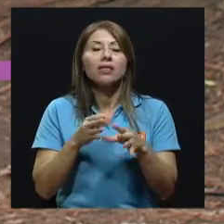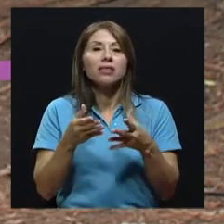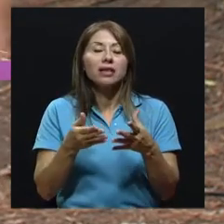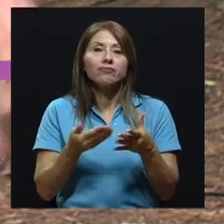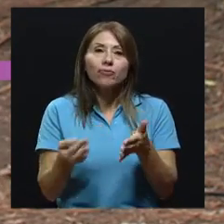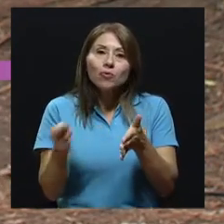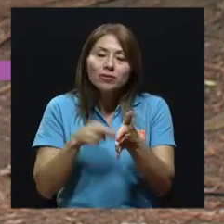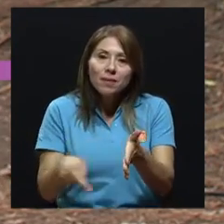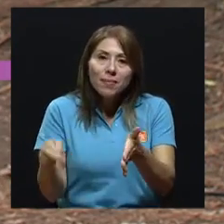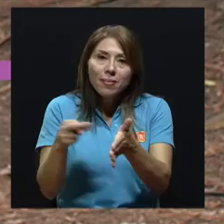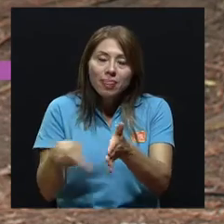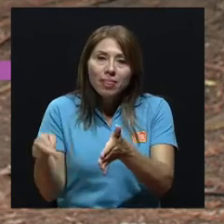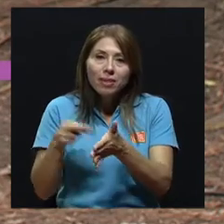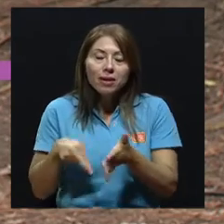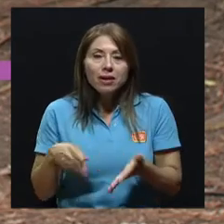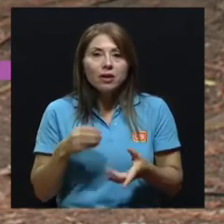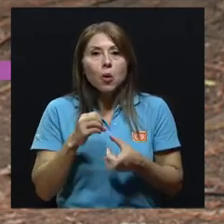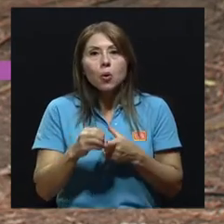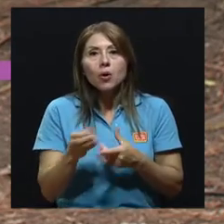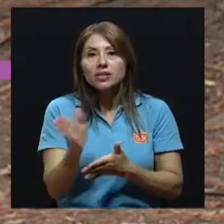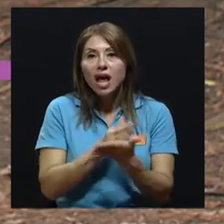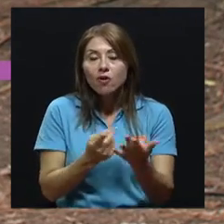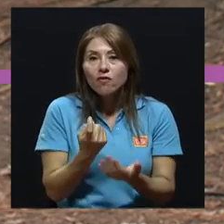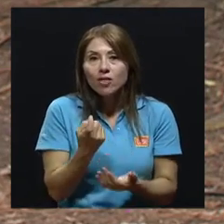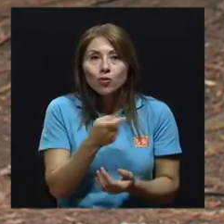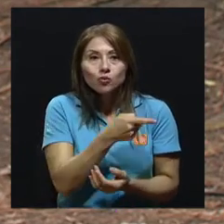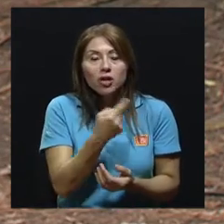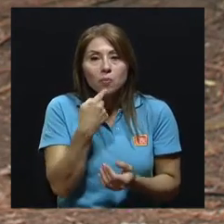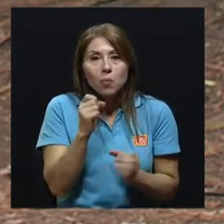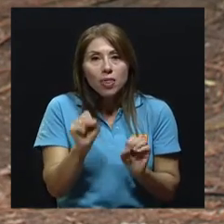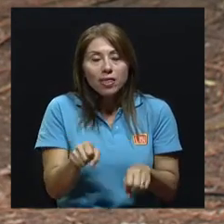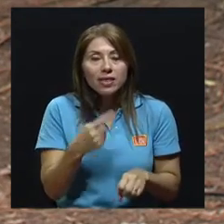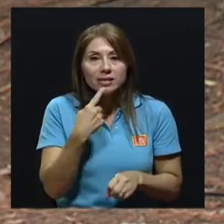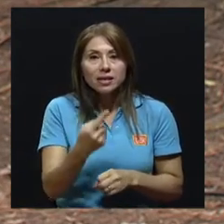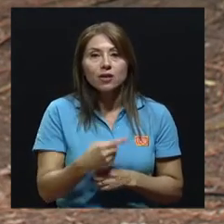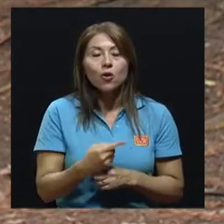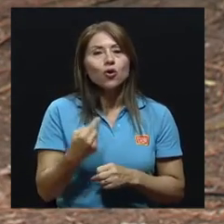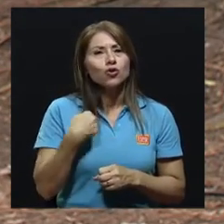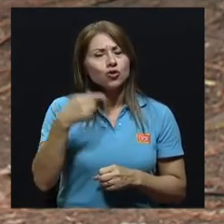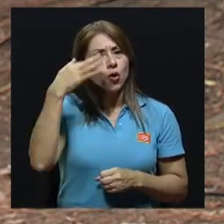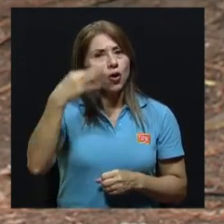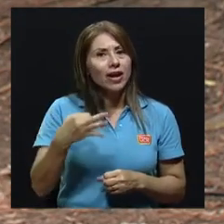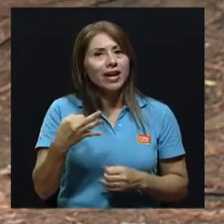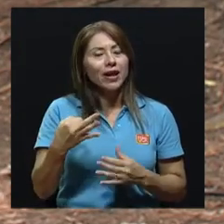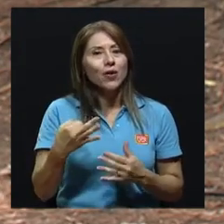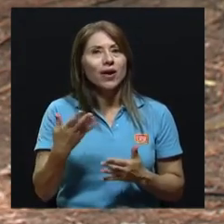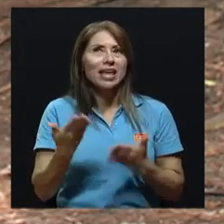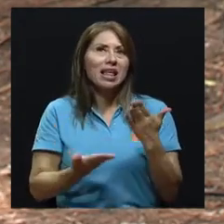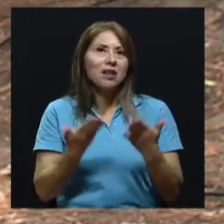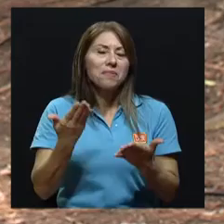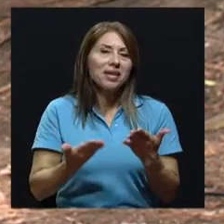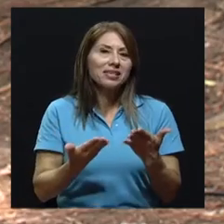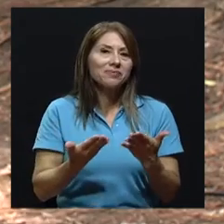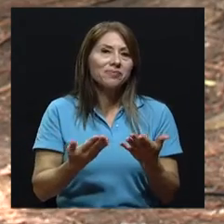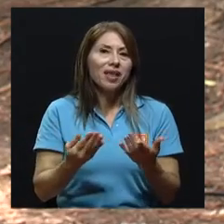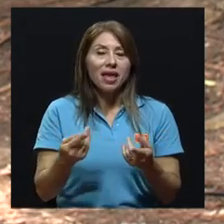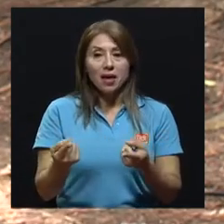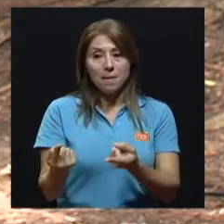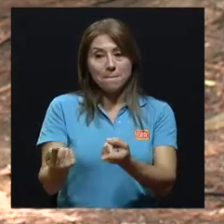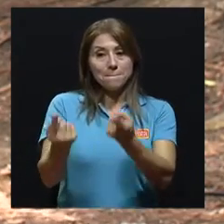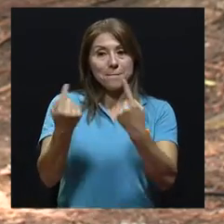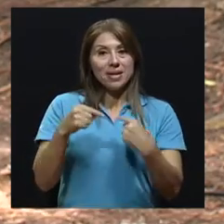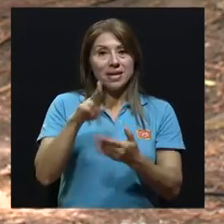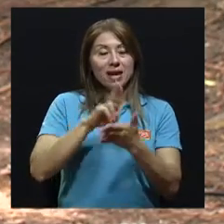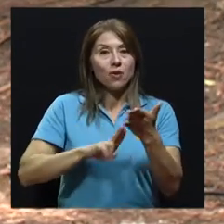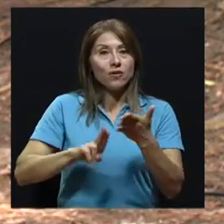quedó en esta conversación que usted lo retome, yo creo que en mi caso, por ejemplo, yo creo que sería conveniente reducir el hecho de traer el vehículo ya sea al